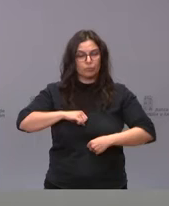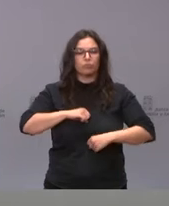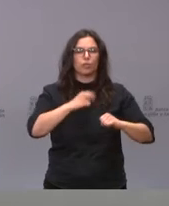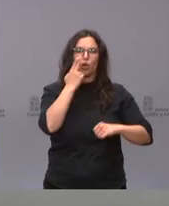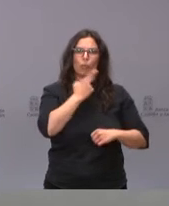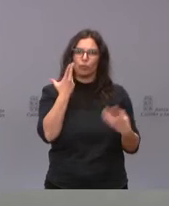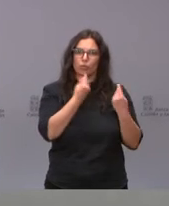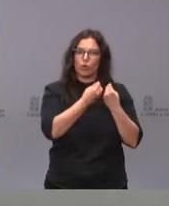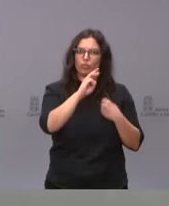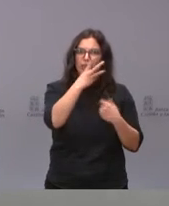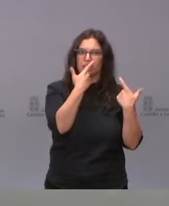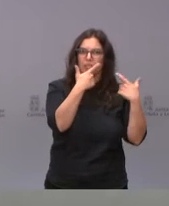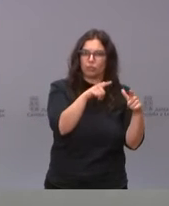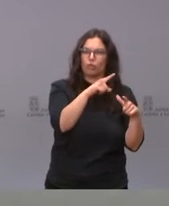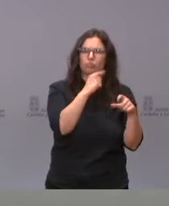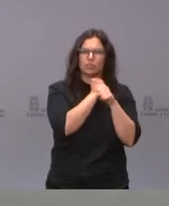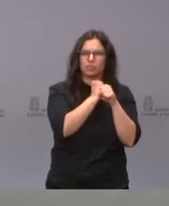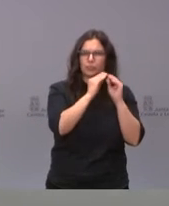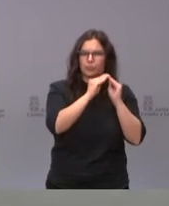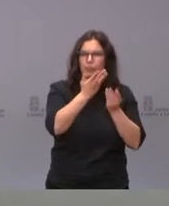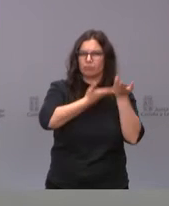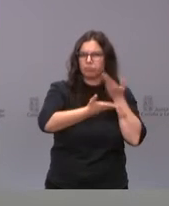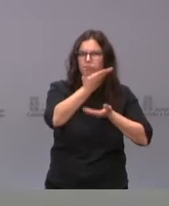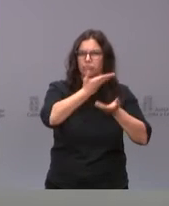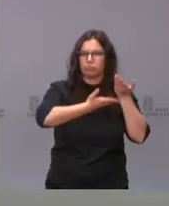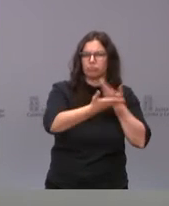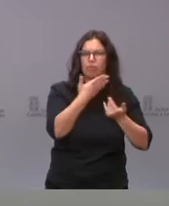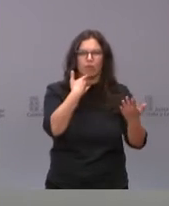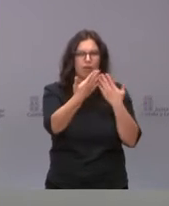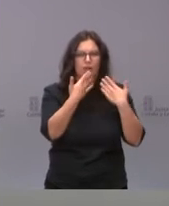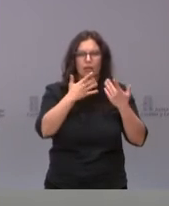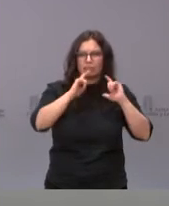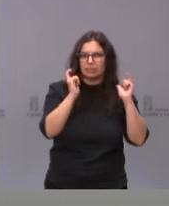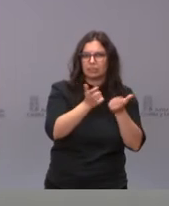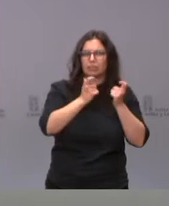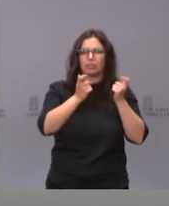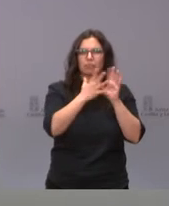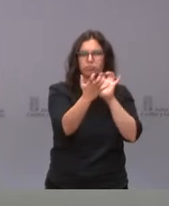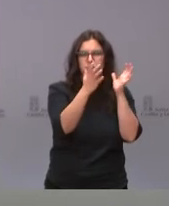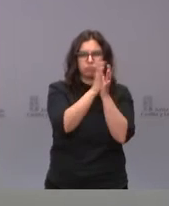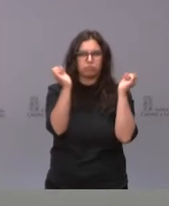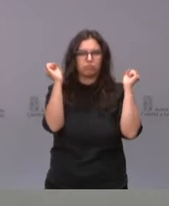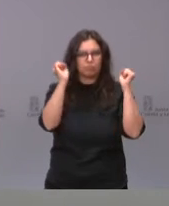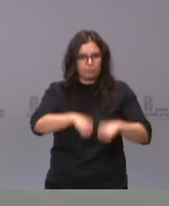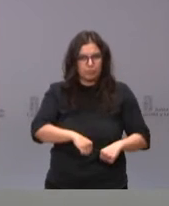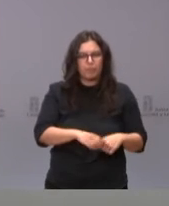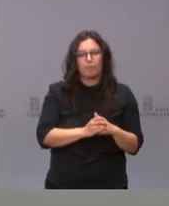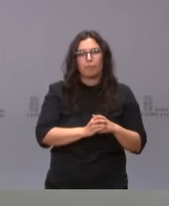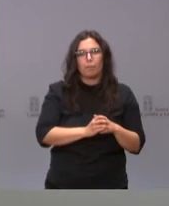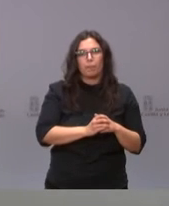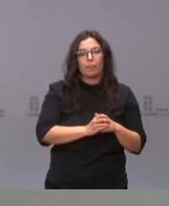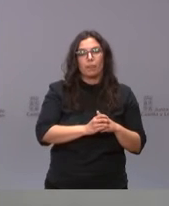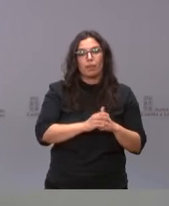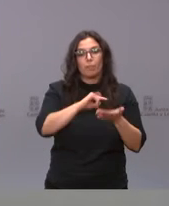un proyecto que ha sido muy trabajado con ellos, muy dialogado, muy consensuado, que recoge